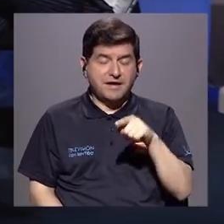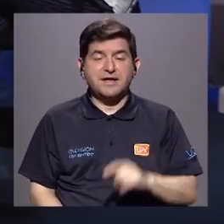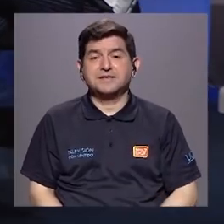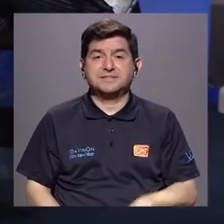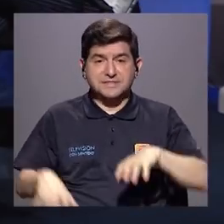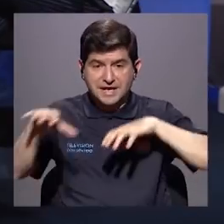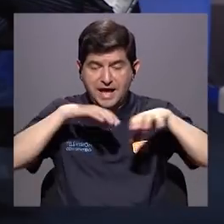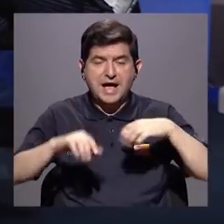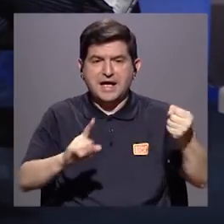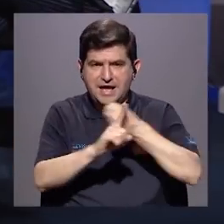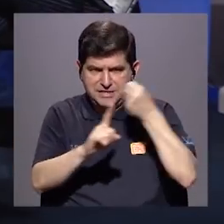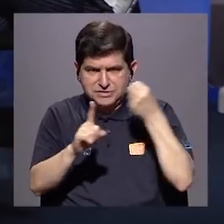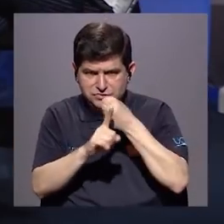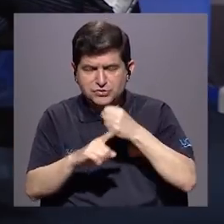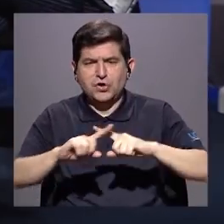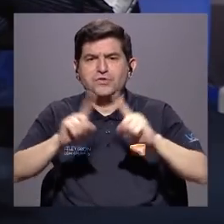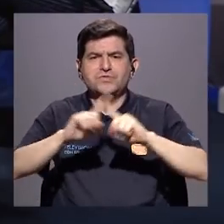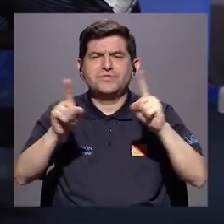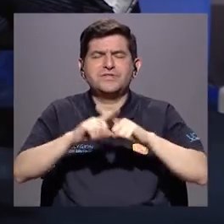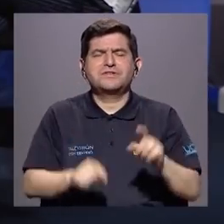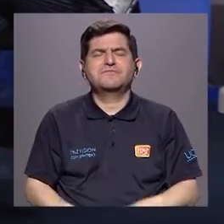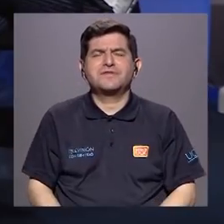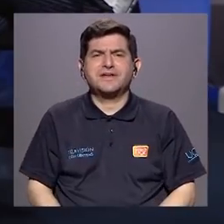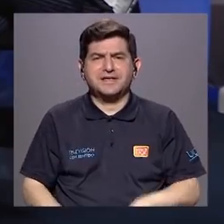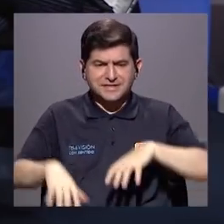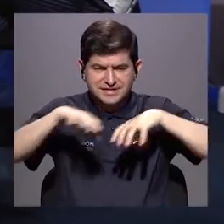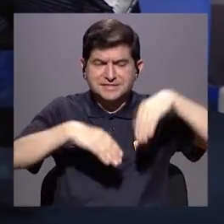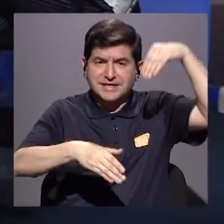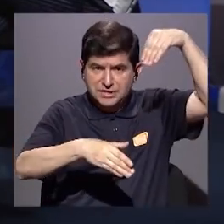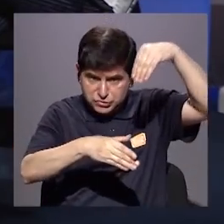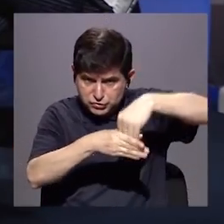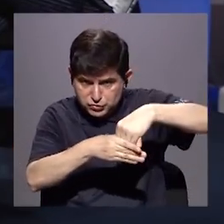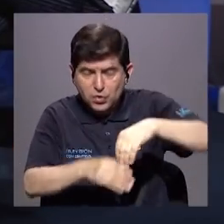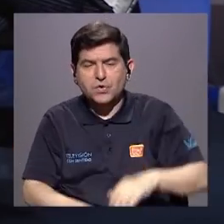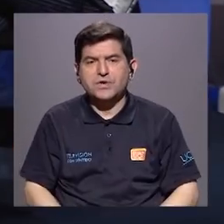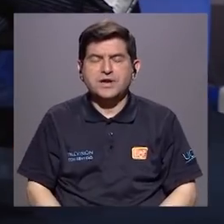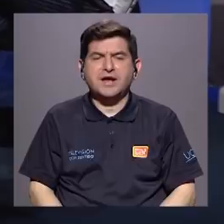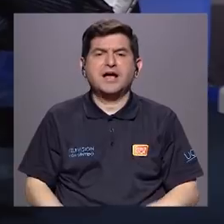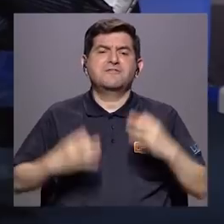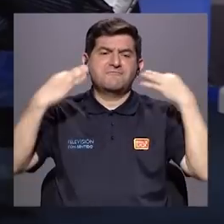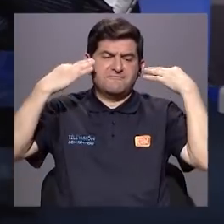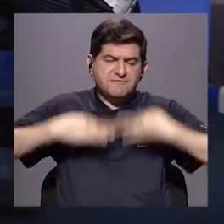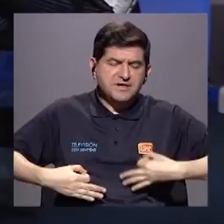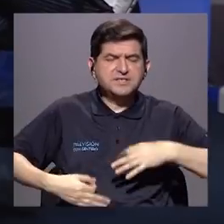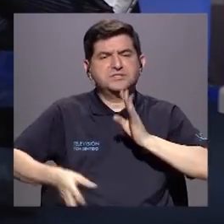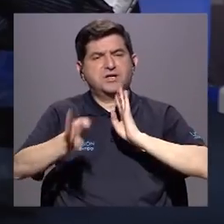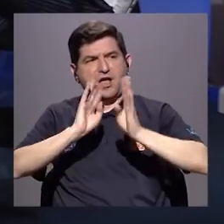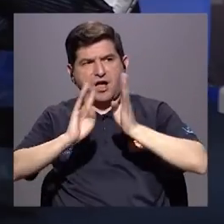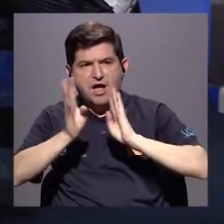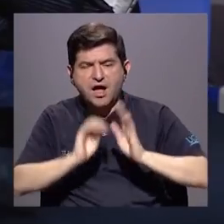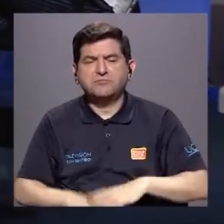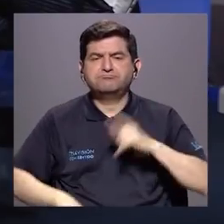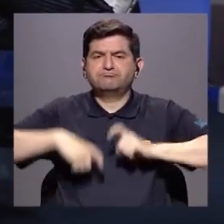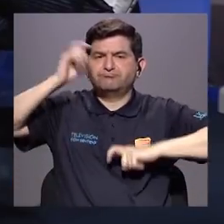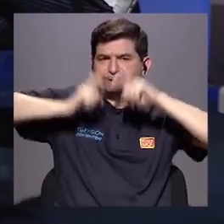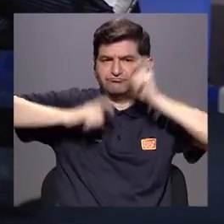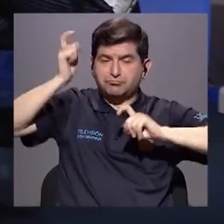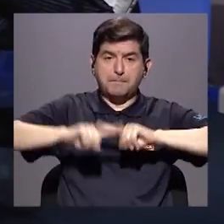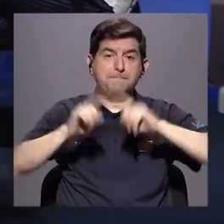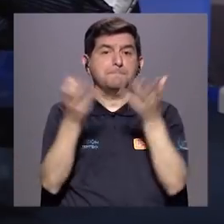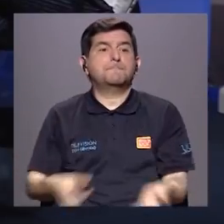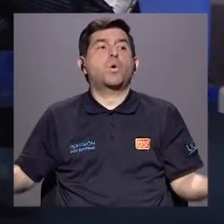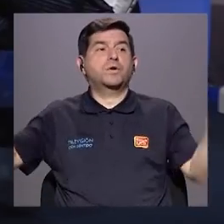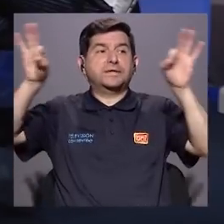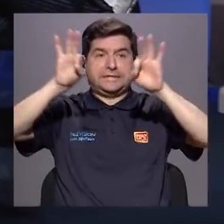acto de violencia que lleva varios ejercicios dentro de esa violencia, desde la física, la verbal, la gestual, pero que lo